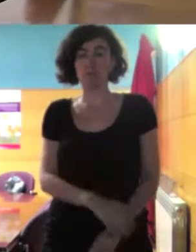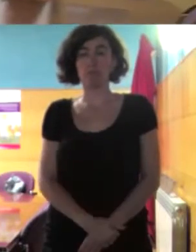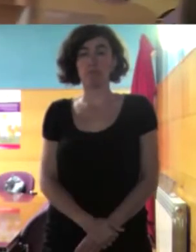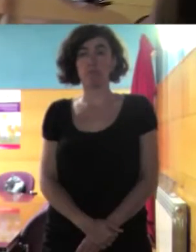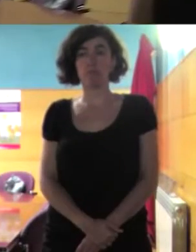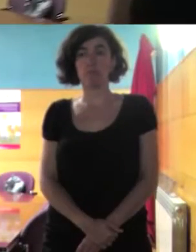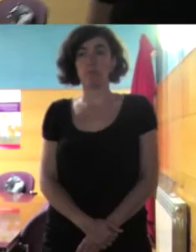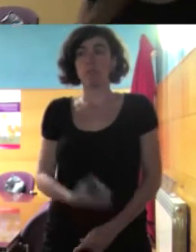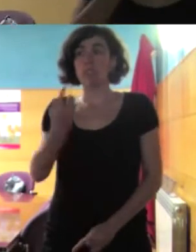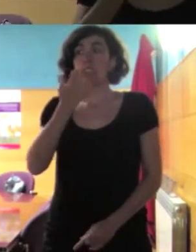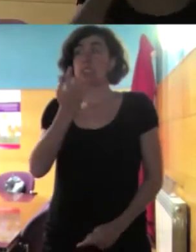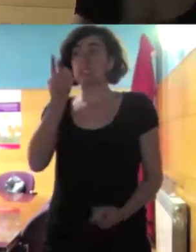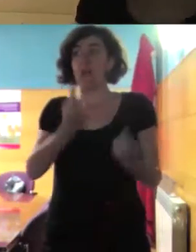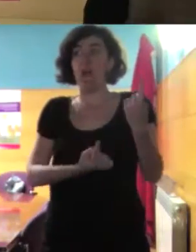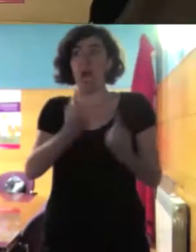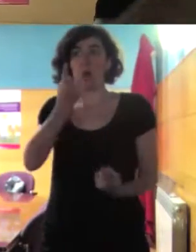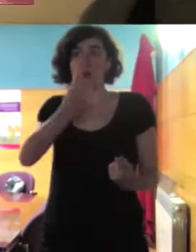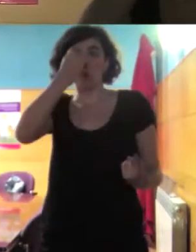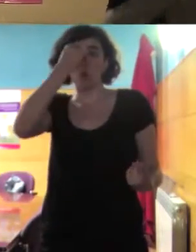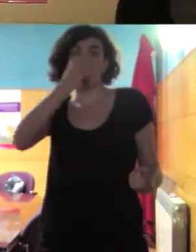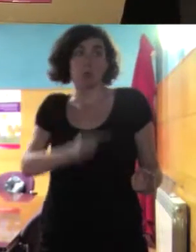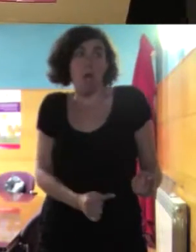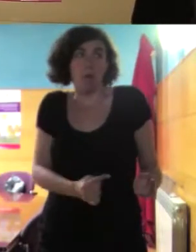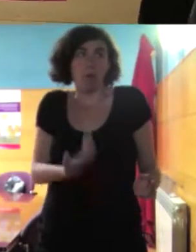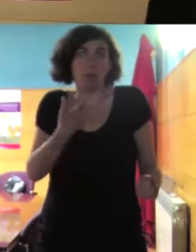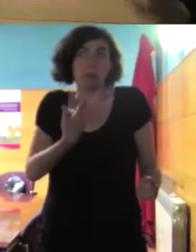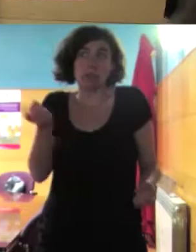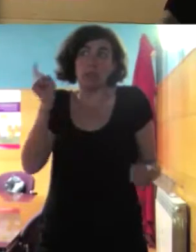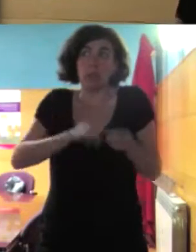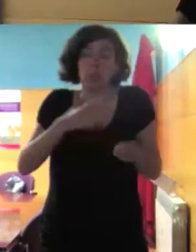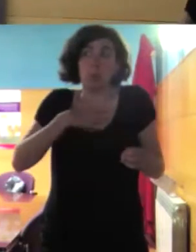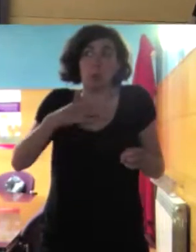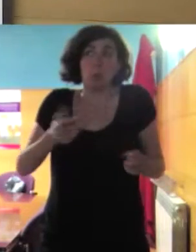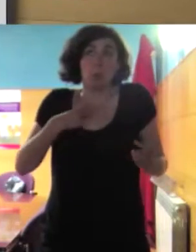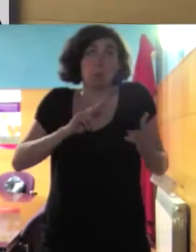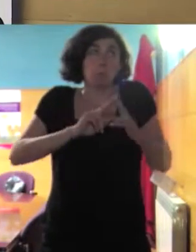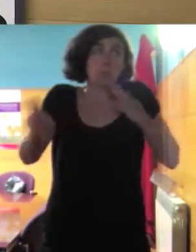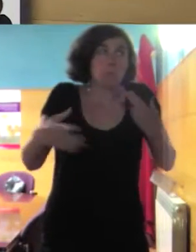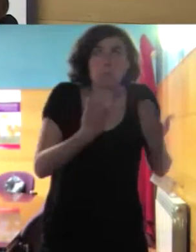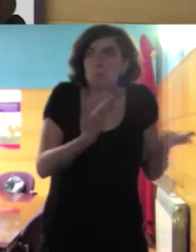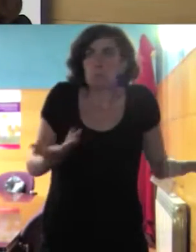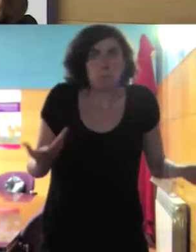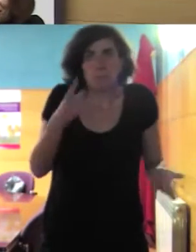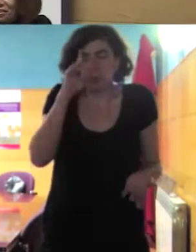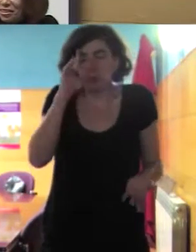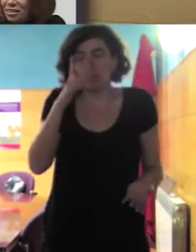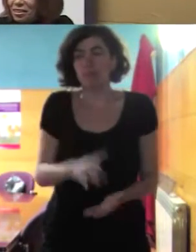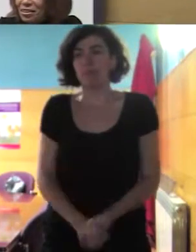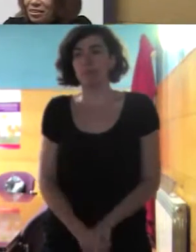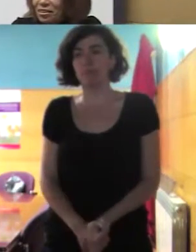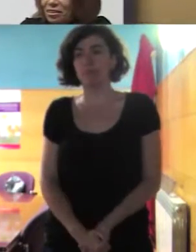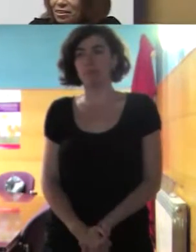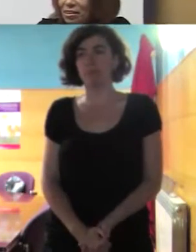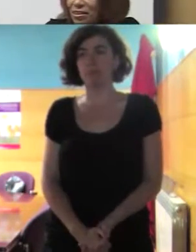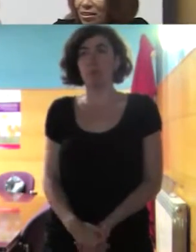si alguien lo sabe o tiene alguna intuición nos vendría bien no sabría qué decirte no sabría qué decirte cómo lo